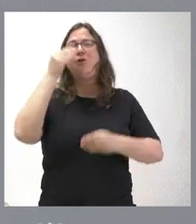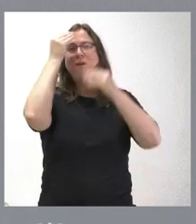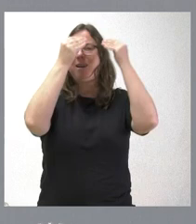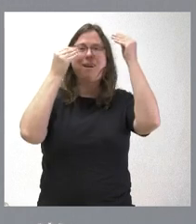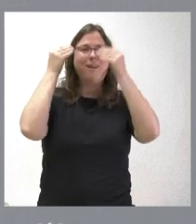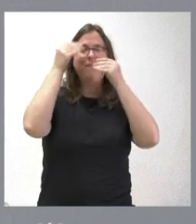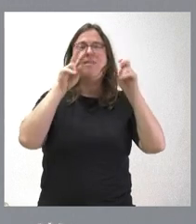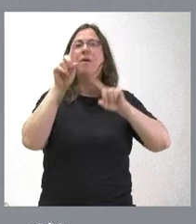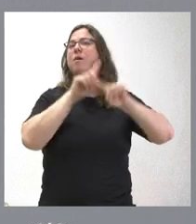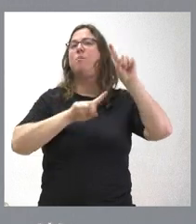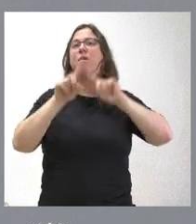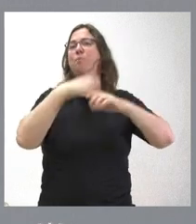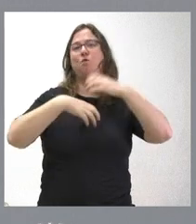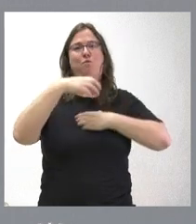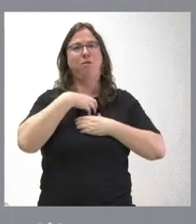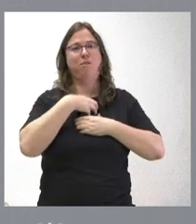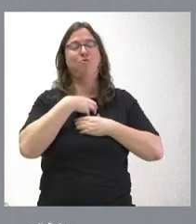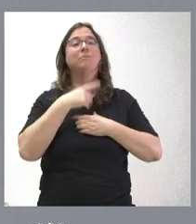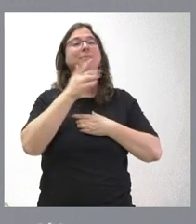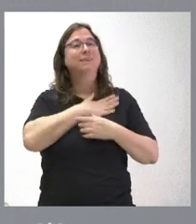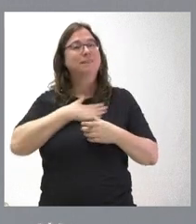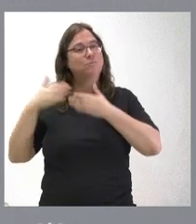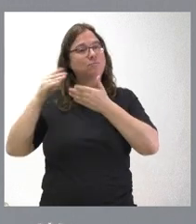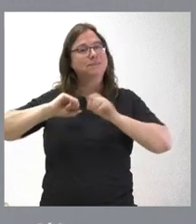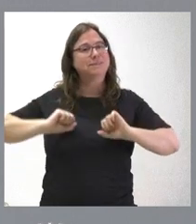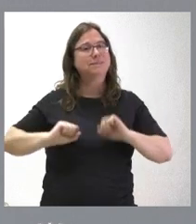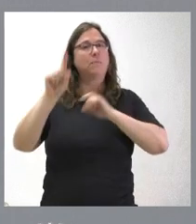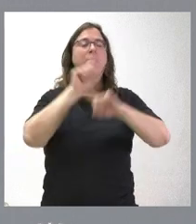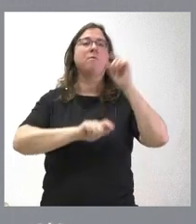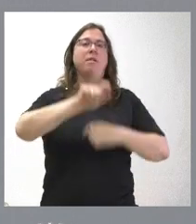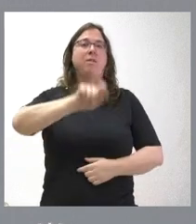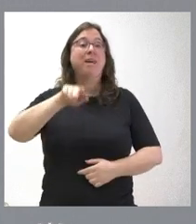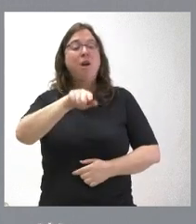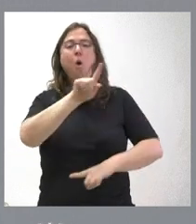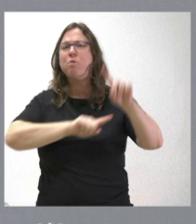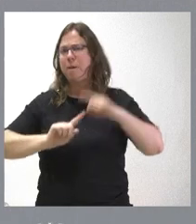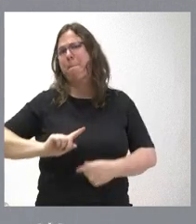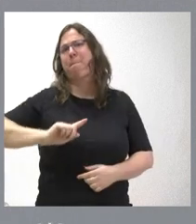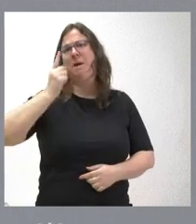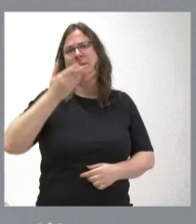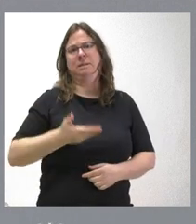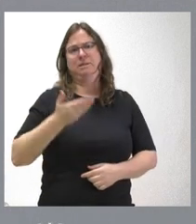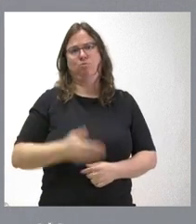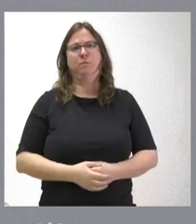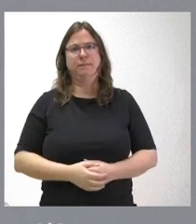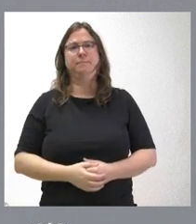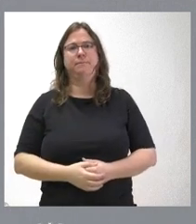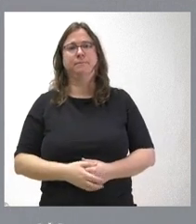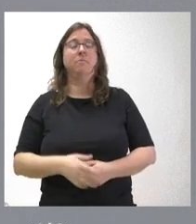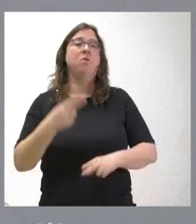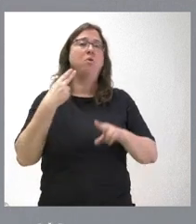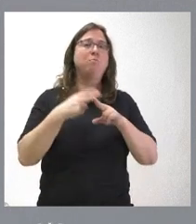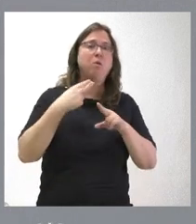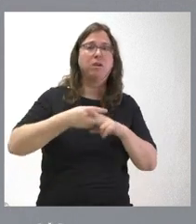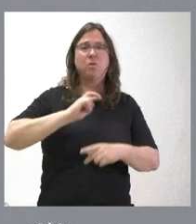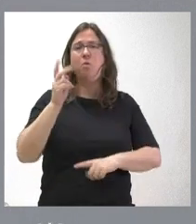sobre nuestros problemas como ciudadanos, estamos para resolver los problemas de los ciudadanos, que tienen problemas mucho más importantes que los que tenemos los políticos.